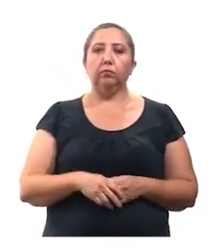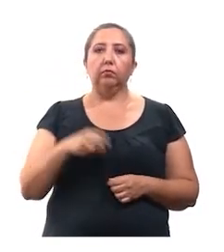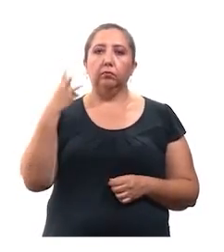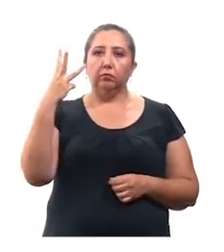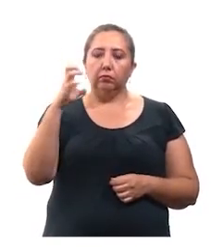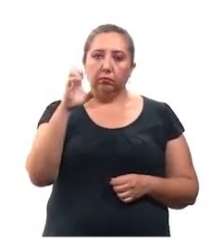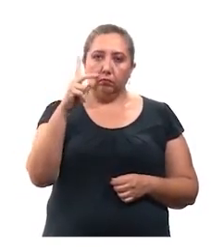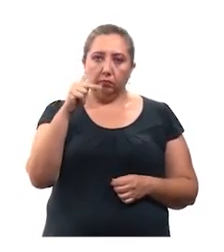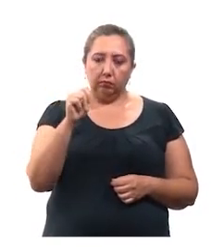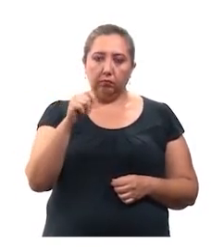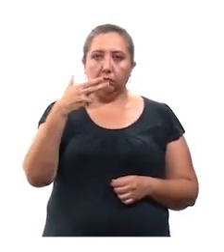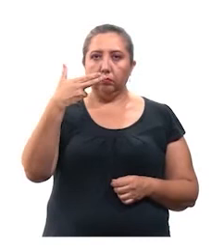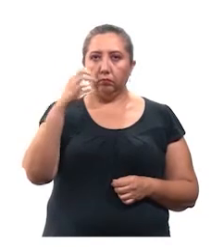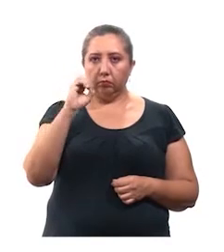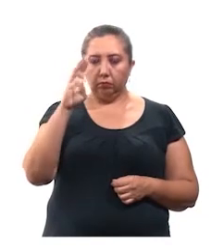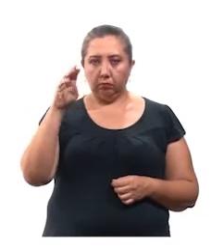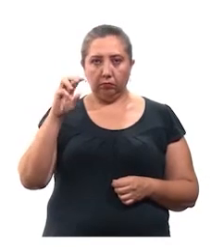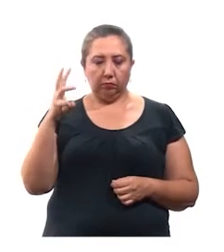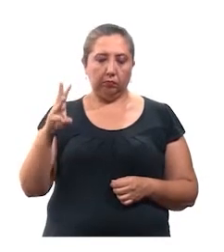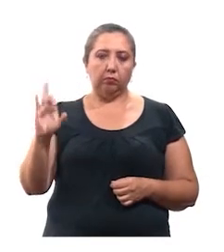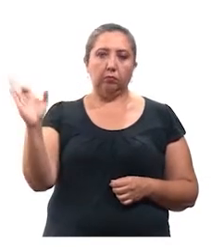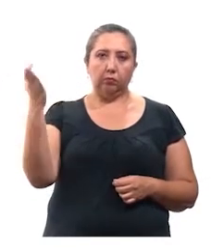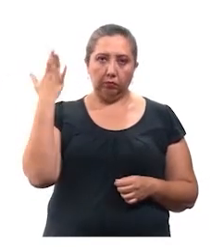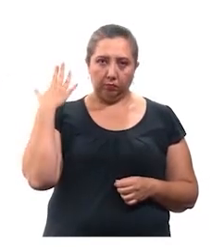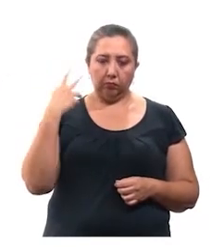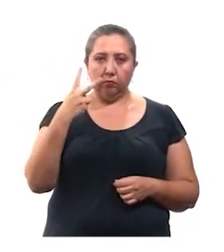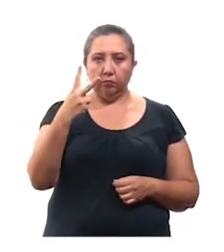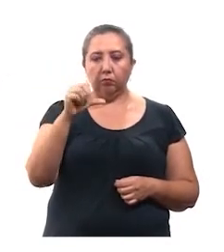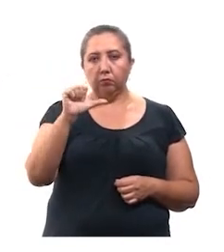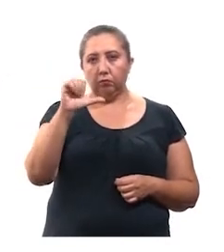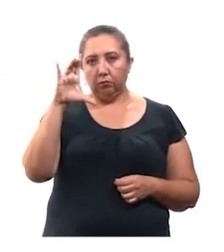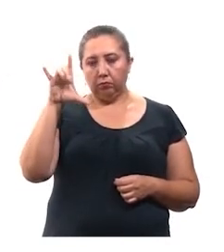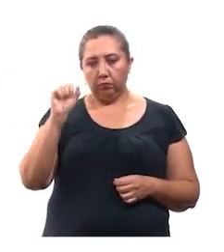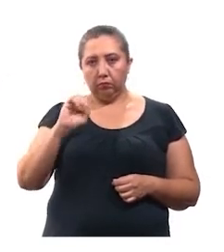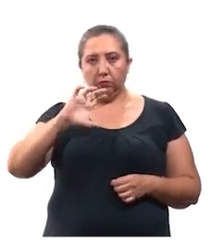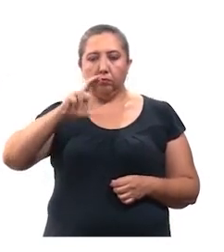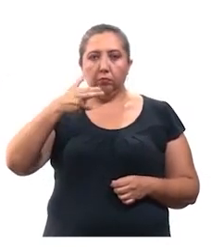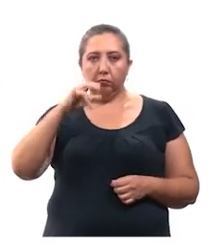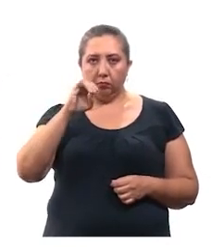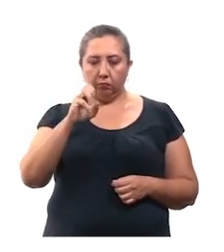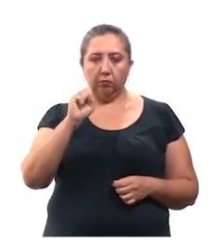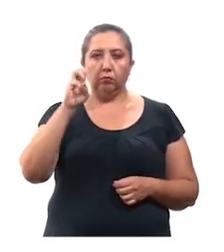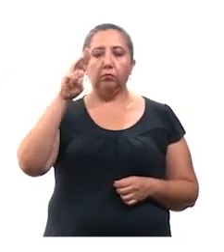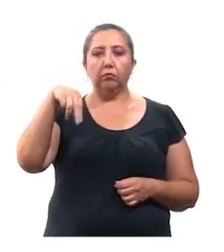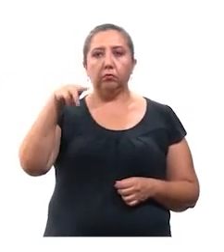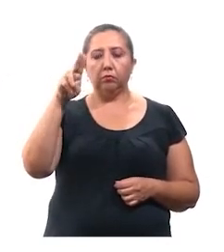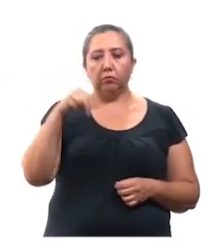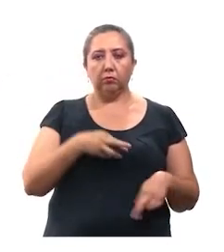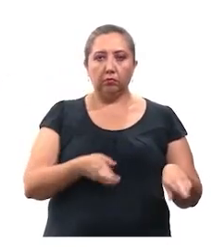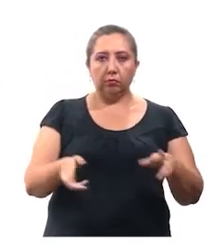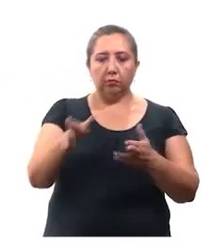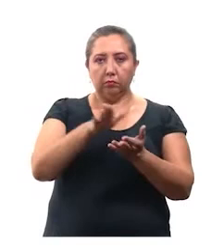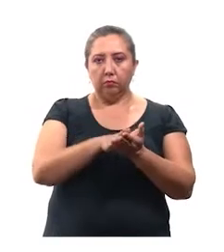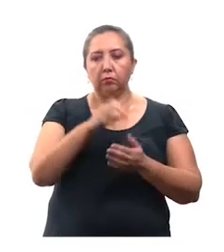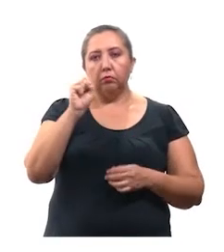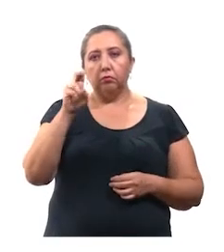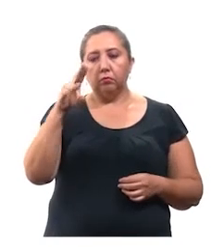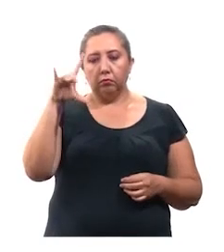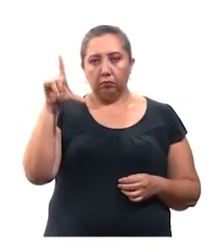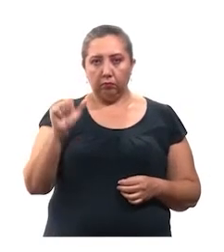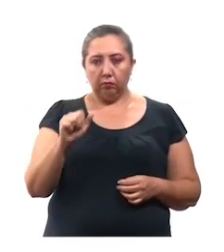kajilo, yukatan, tushachia, mak, zokupak, kakaltile, kohanilo, letil jeluba, taktuquinil 20 ti enero, tukajilu 51 mil